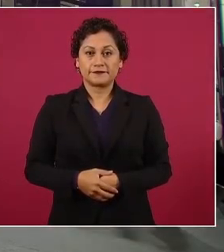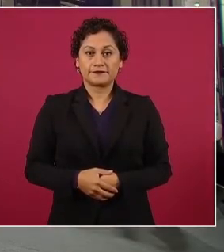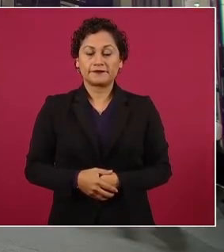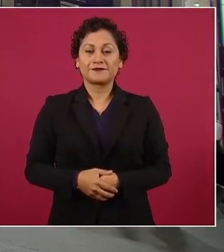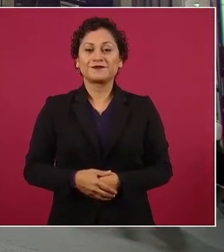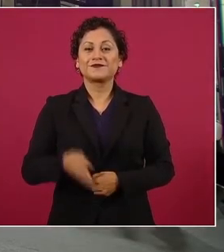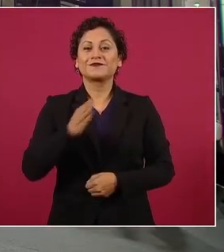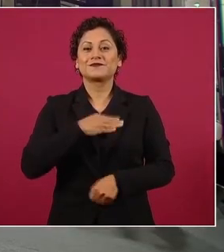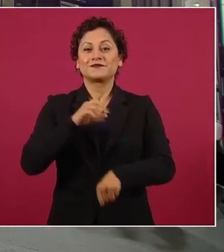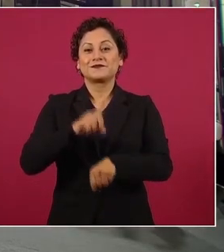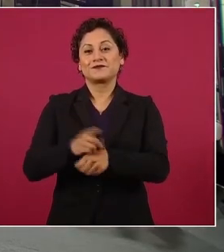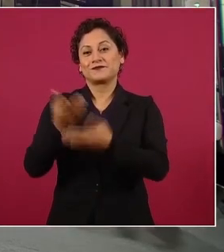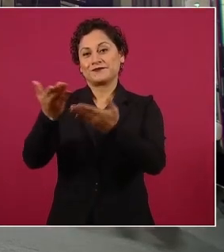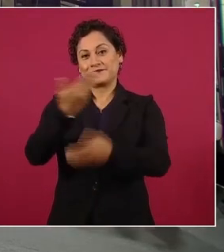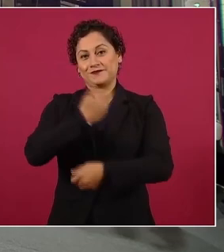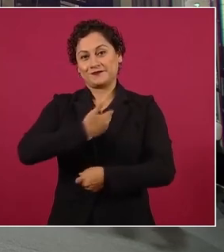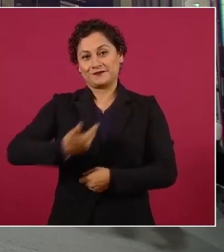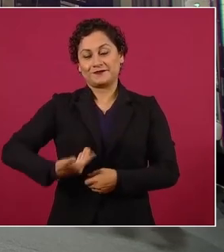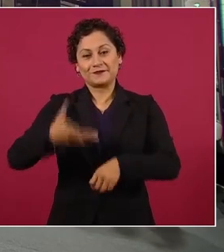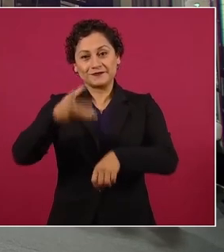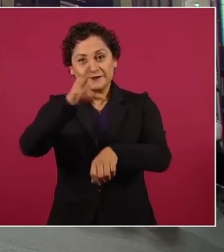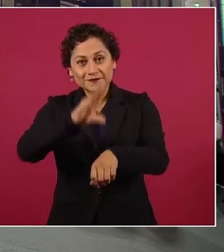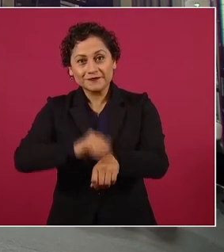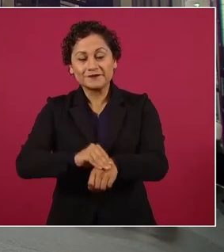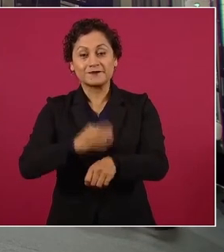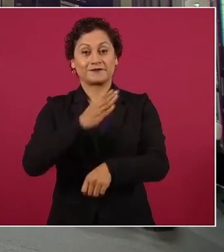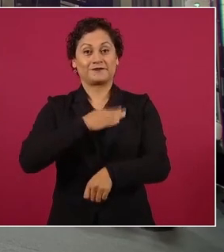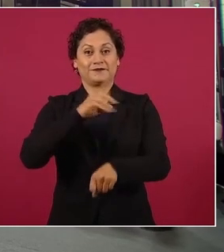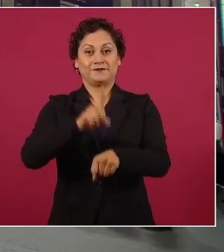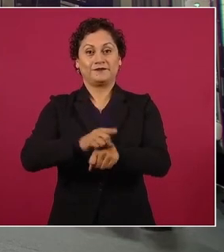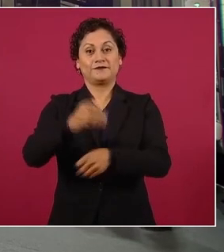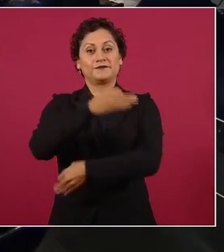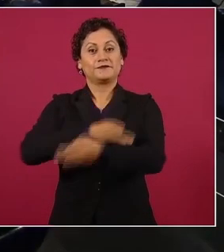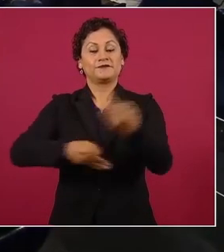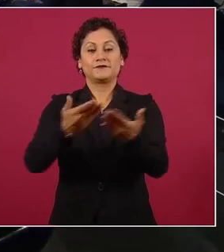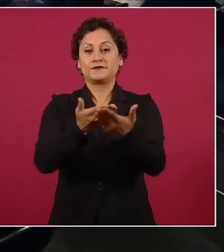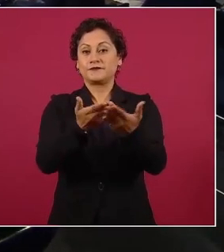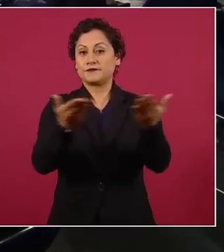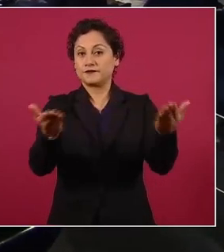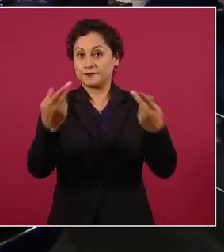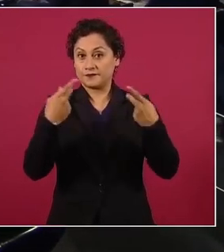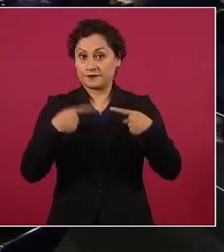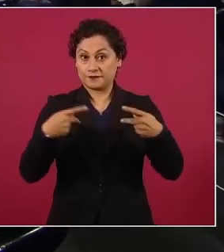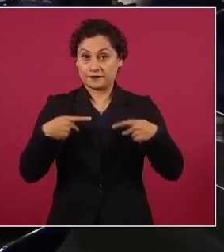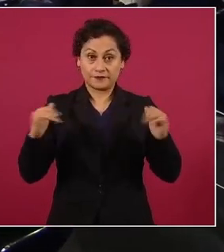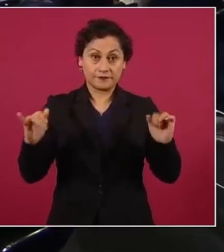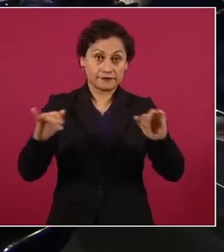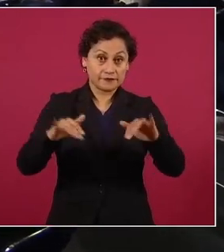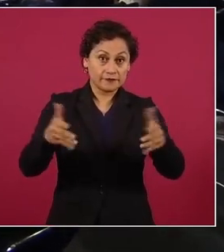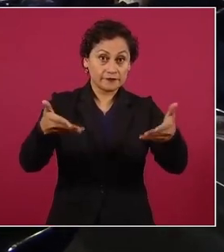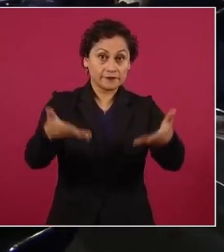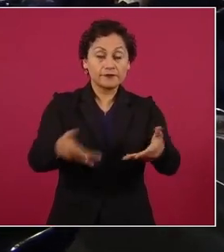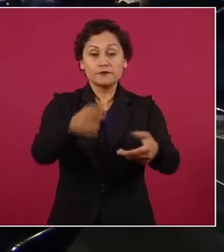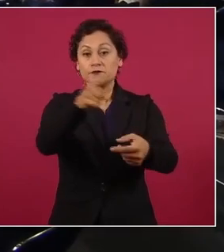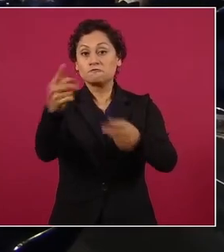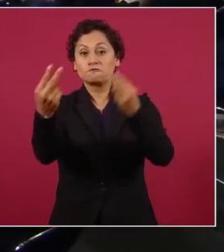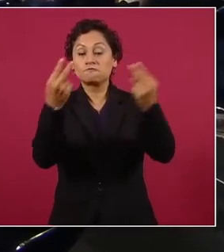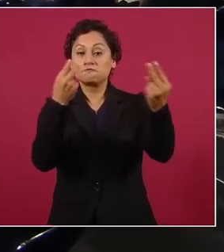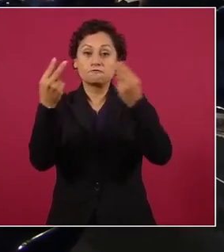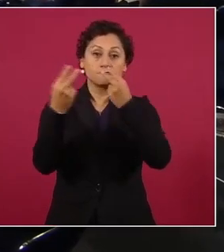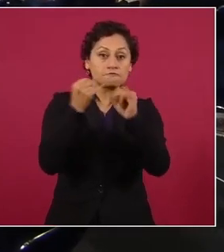Buenos días, señor presidente, con su permiso. Buenos días a todas, a todos los que nos acompañan aquí, nos siguen por las redes sociales.